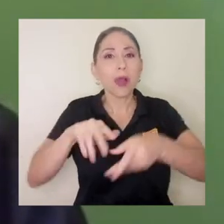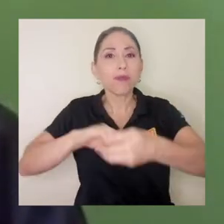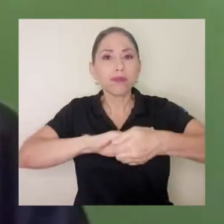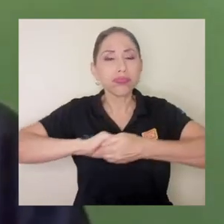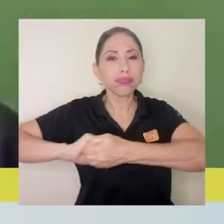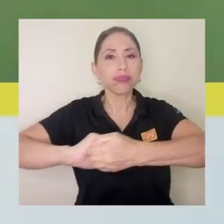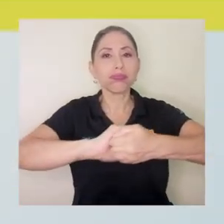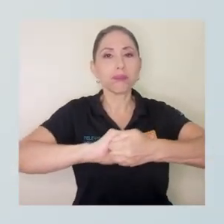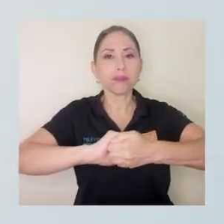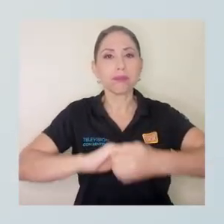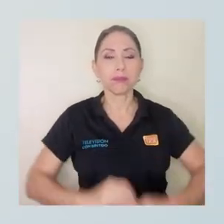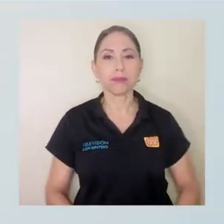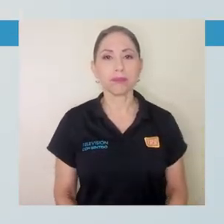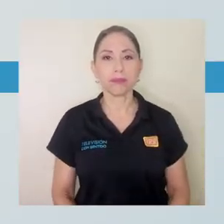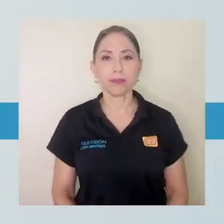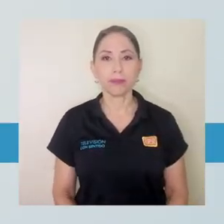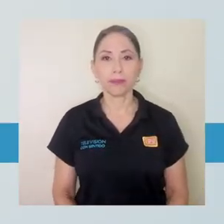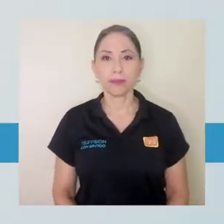más solidaridad.